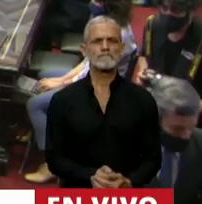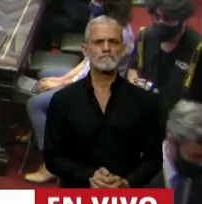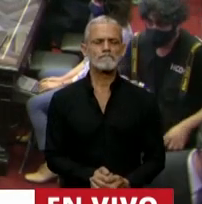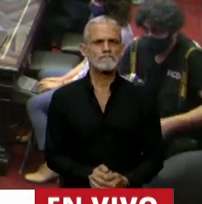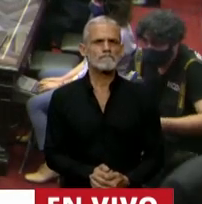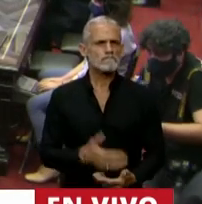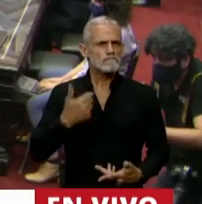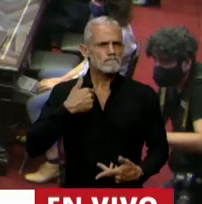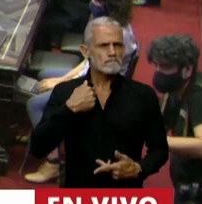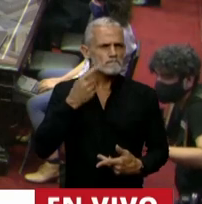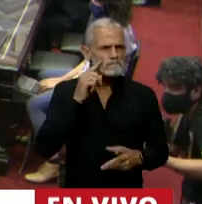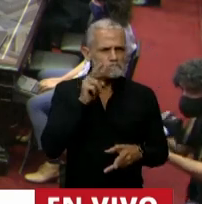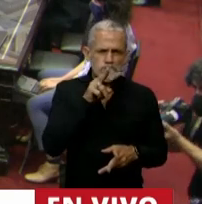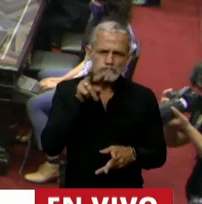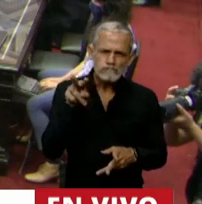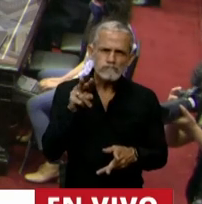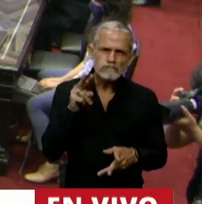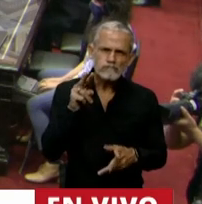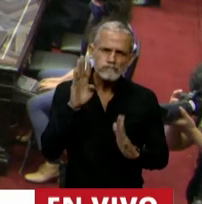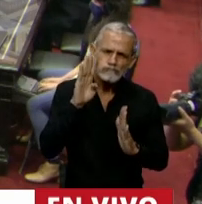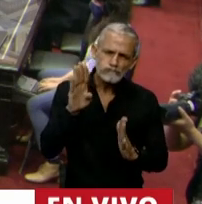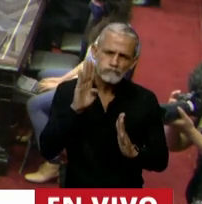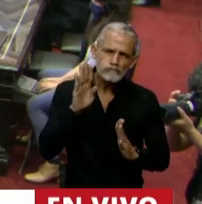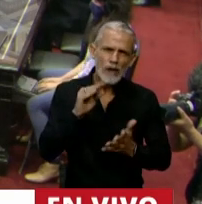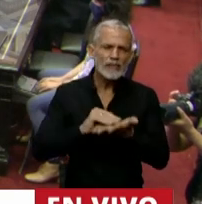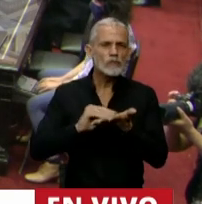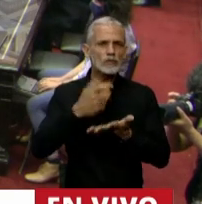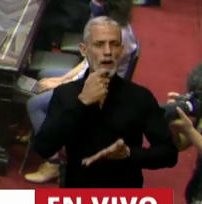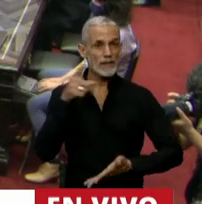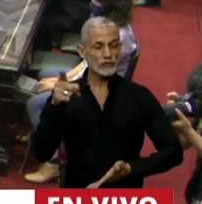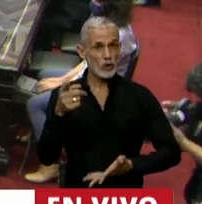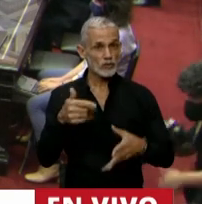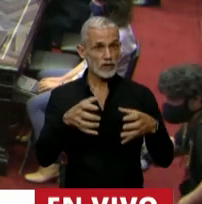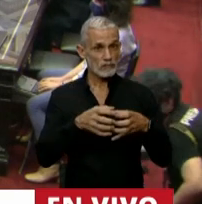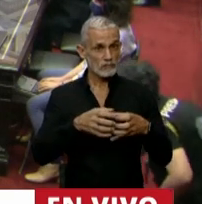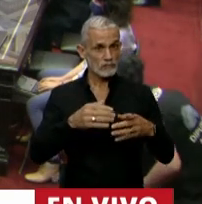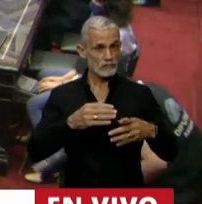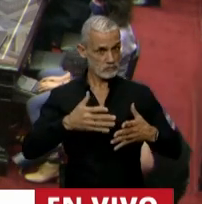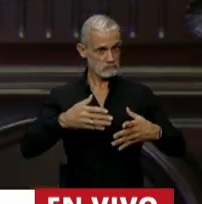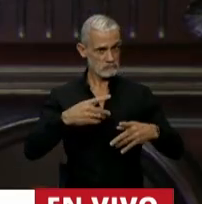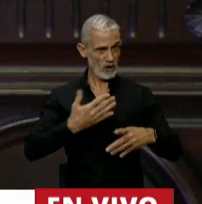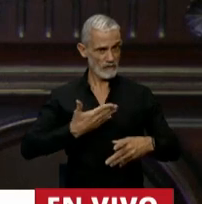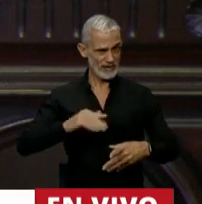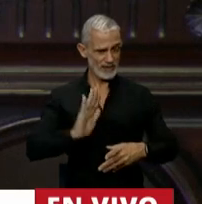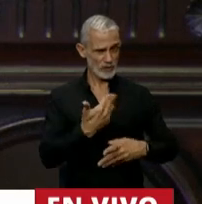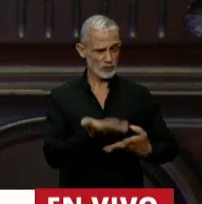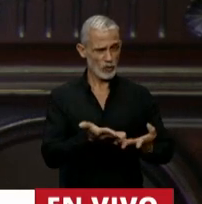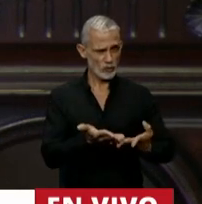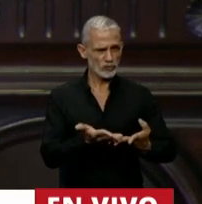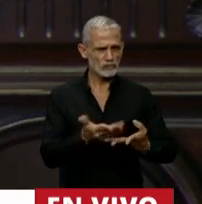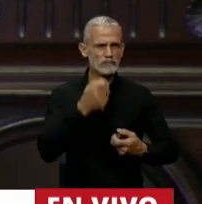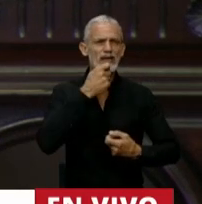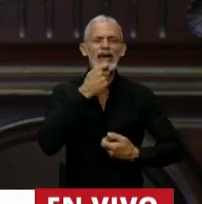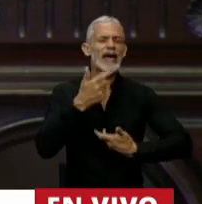Escuchando a la diputada por Mendoza del Frente de Todos, que citó como ejemplo